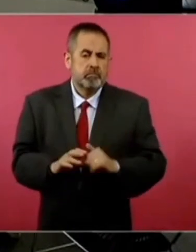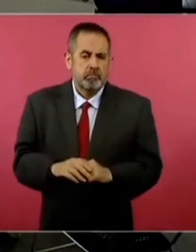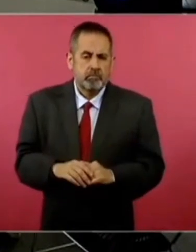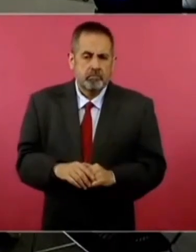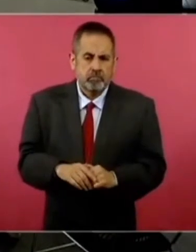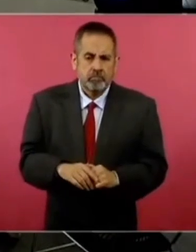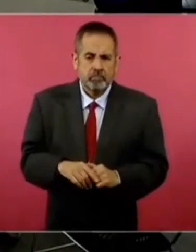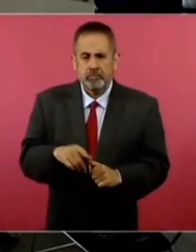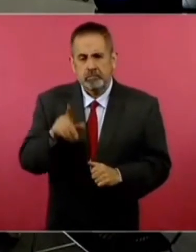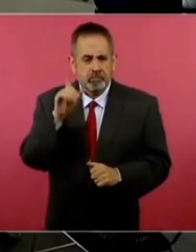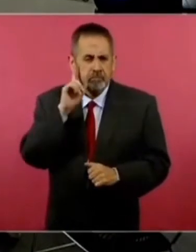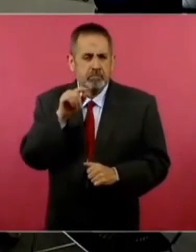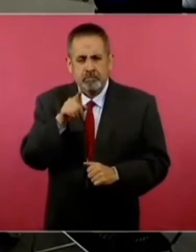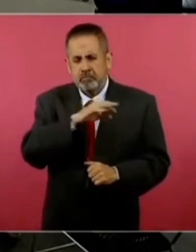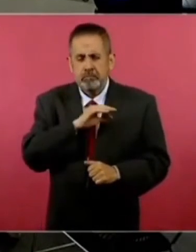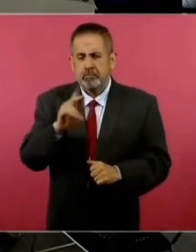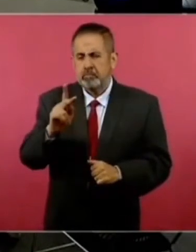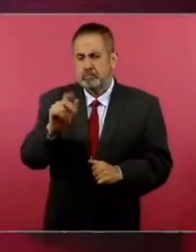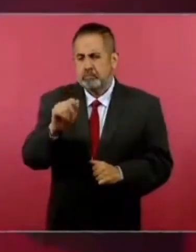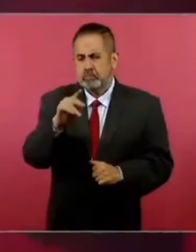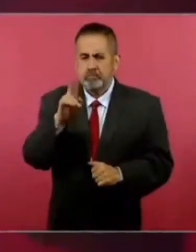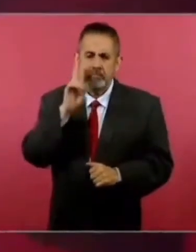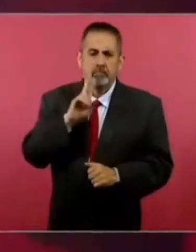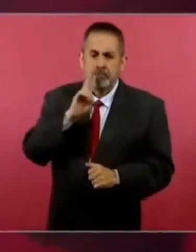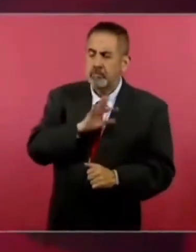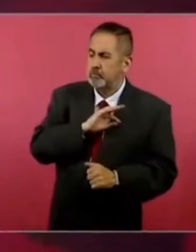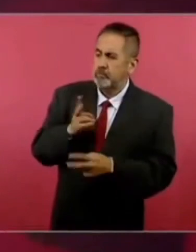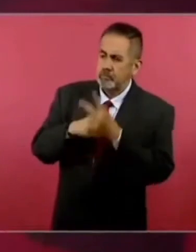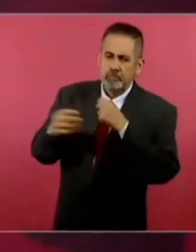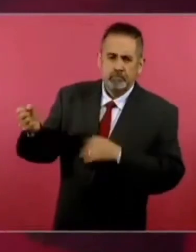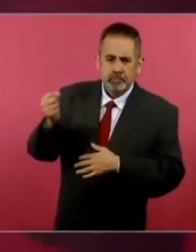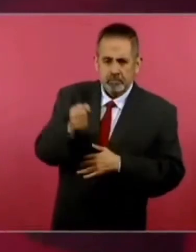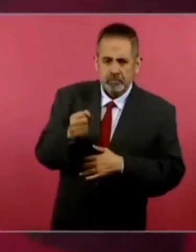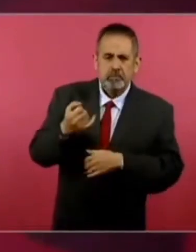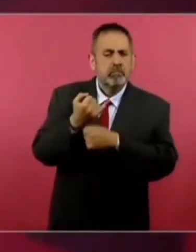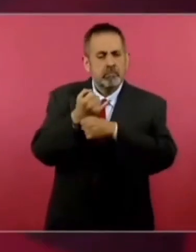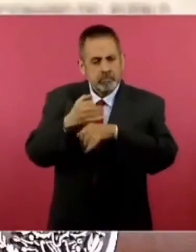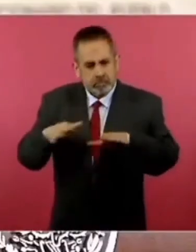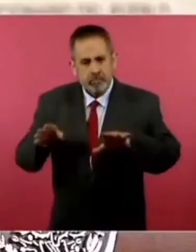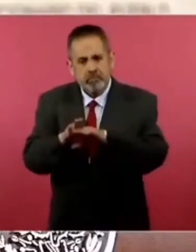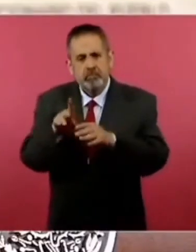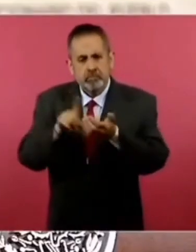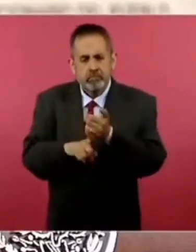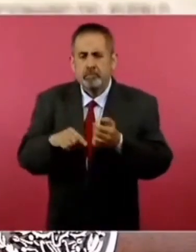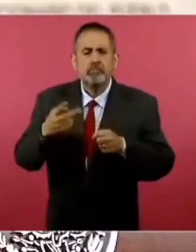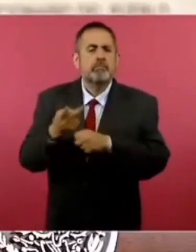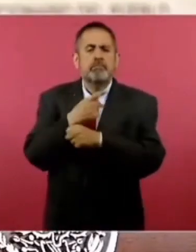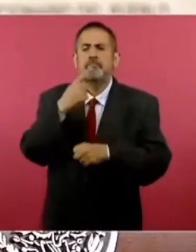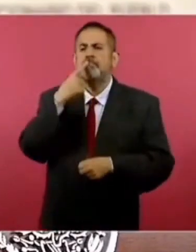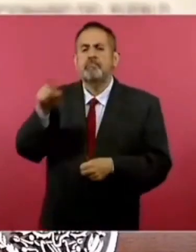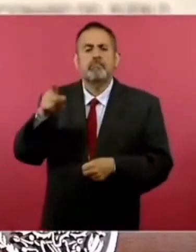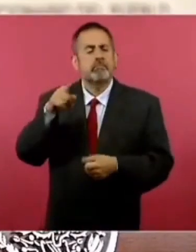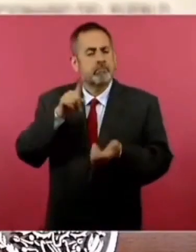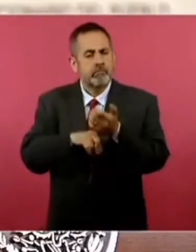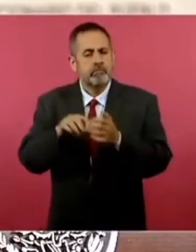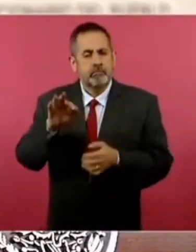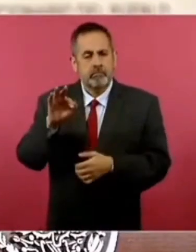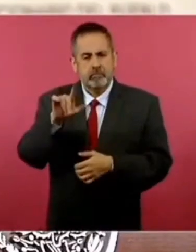Pablo. Pablo Gómez. Sí, le vamos a pedir que nos informe cómo va la denuncia de Florida.